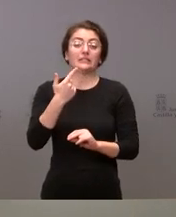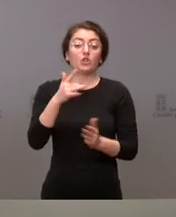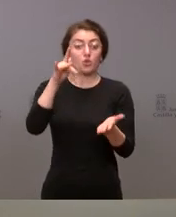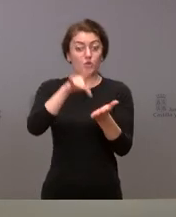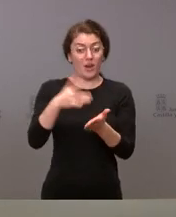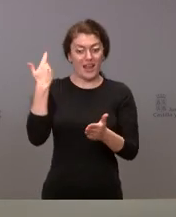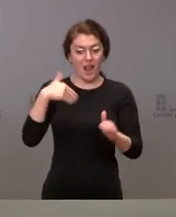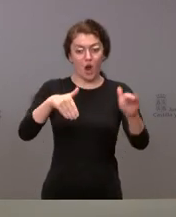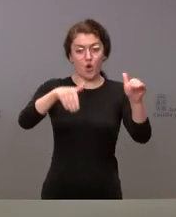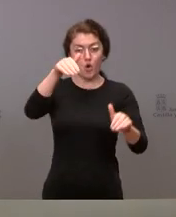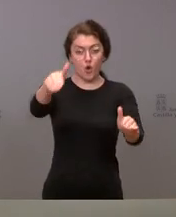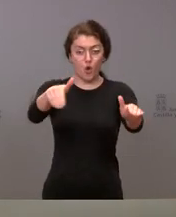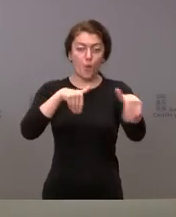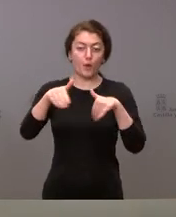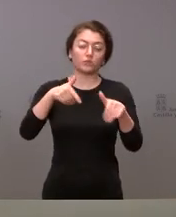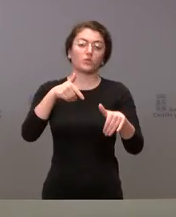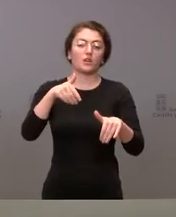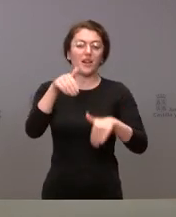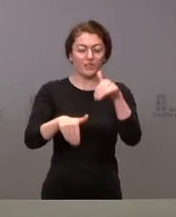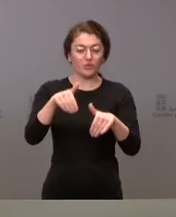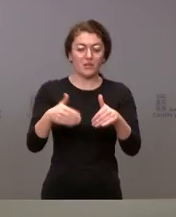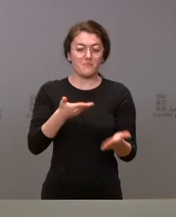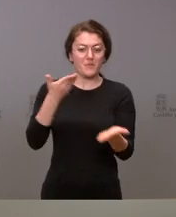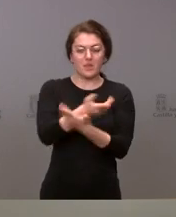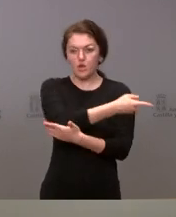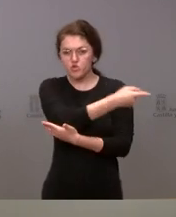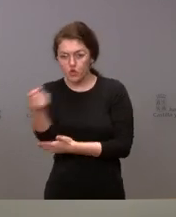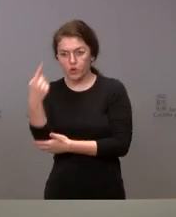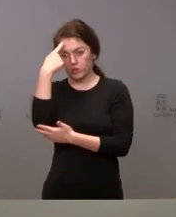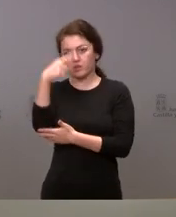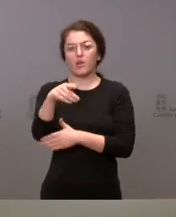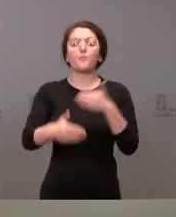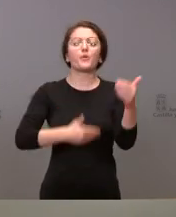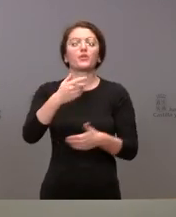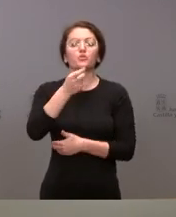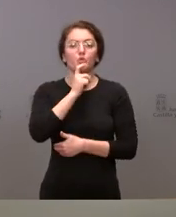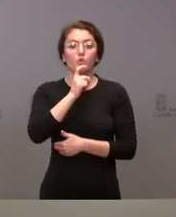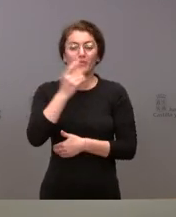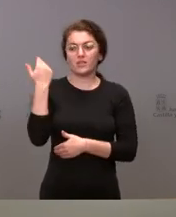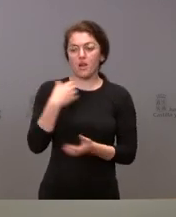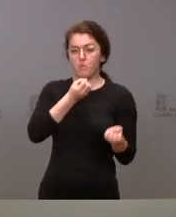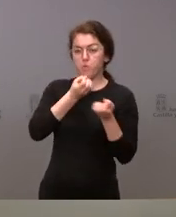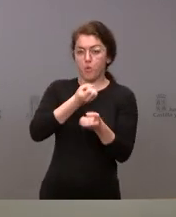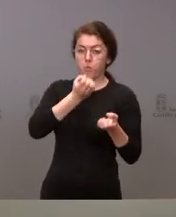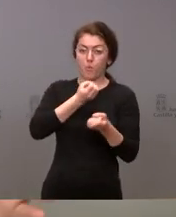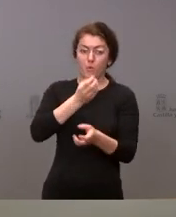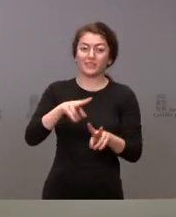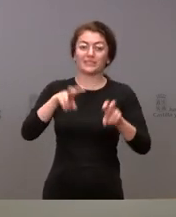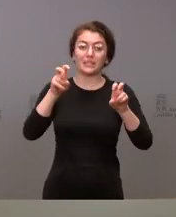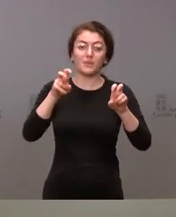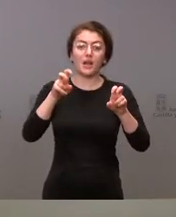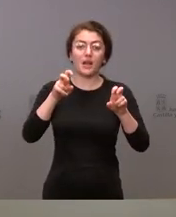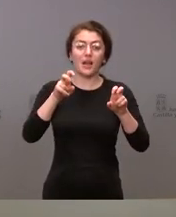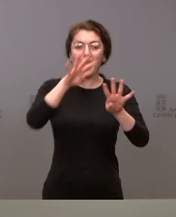convocatoria electoral de tener al tanto a los ciudadanos de todo el proceso electoral. Para ello se ha ido informando, en primera instancia, del calendario